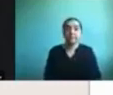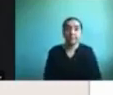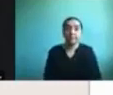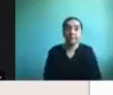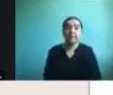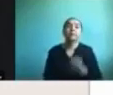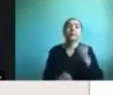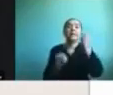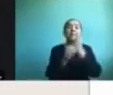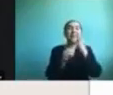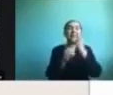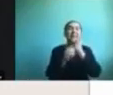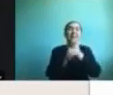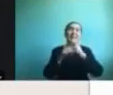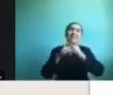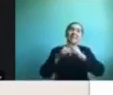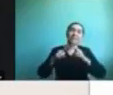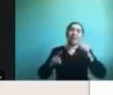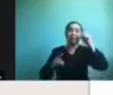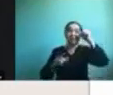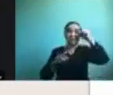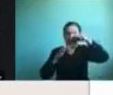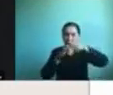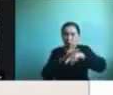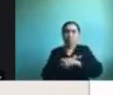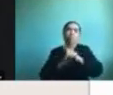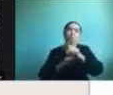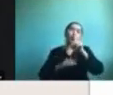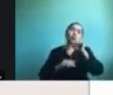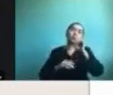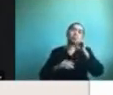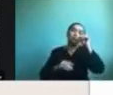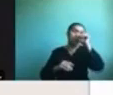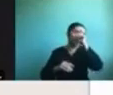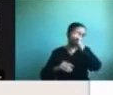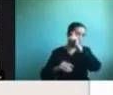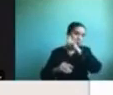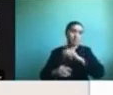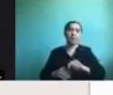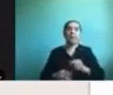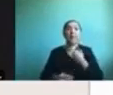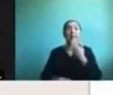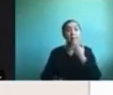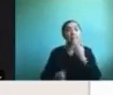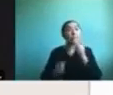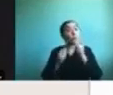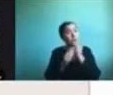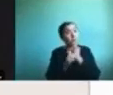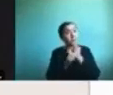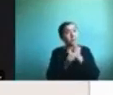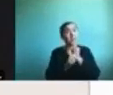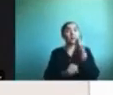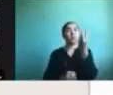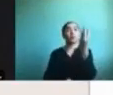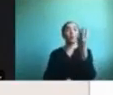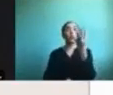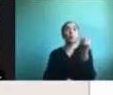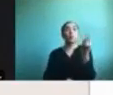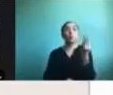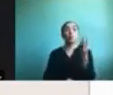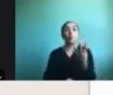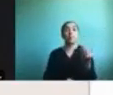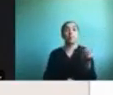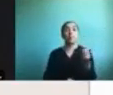niveles de complejidad también está la posibilidad de trabajar números para los chicos que están